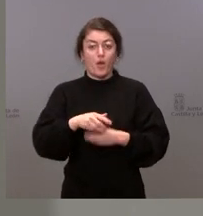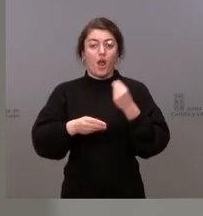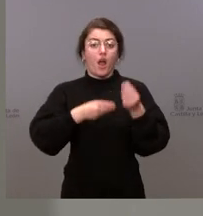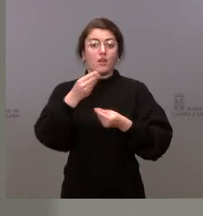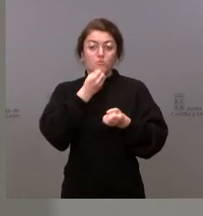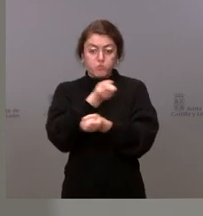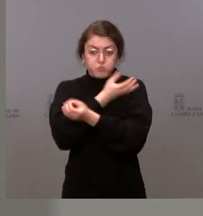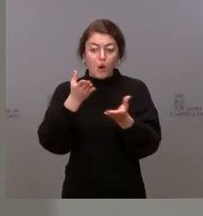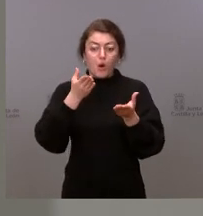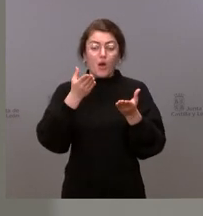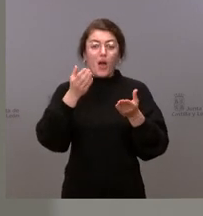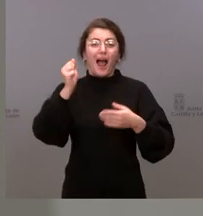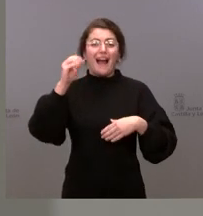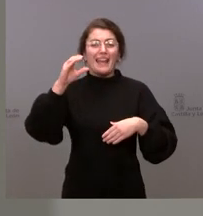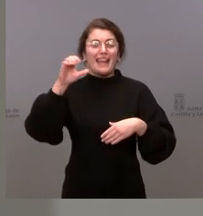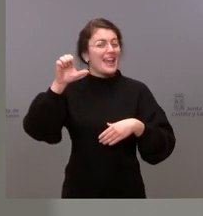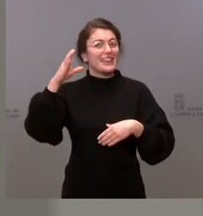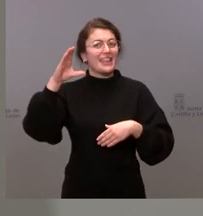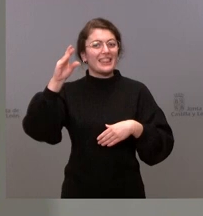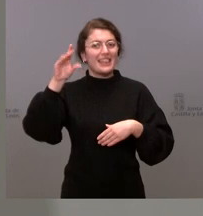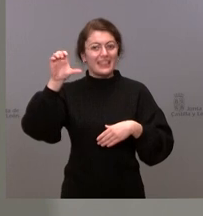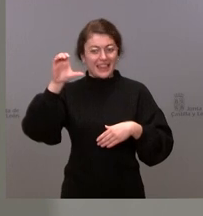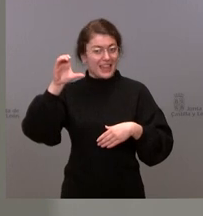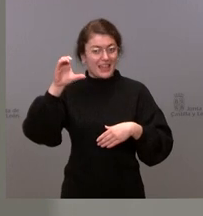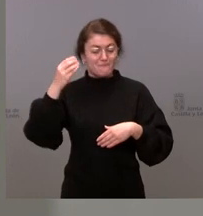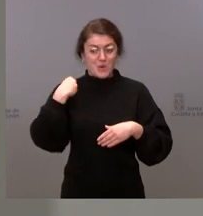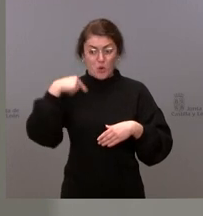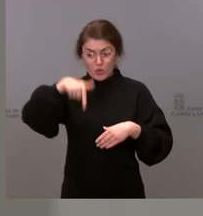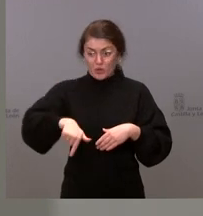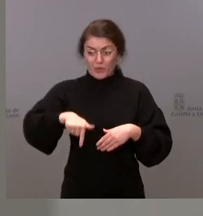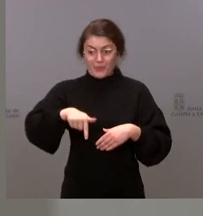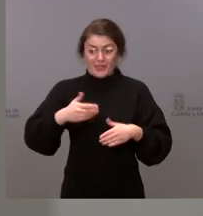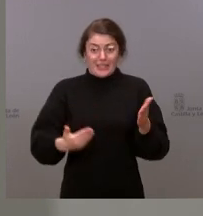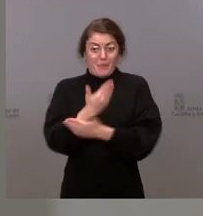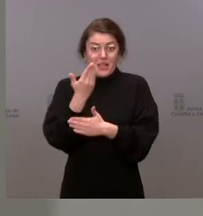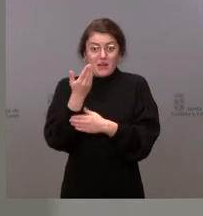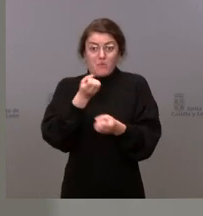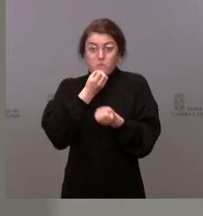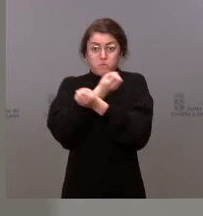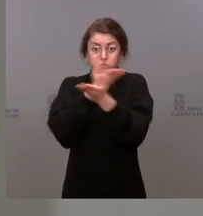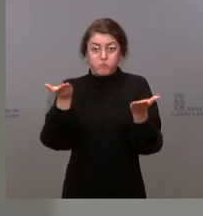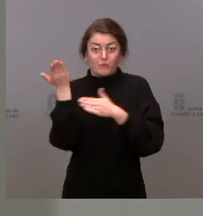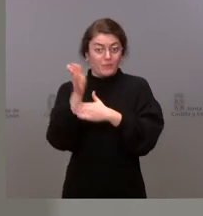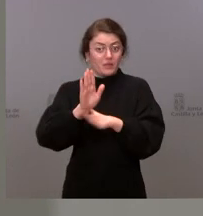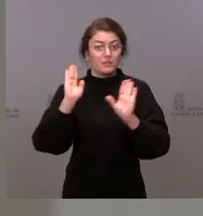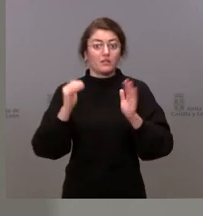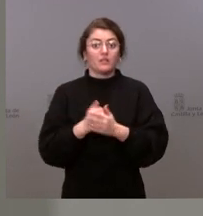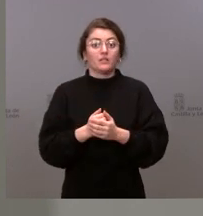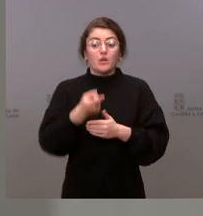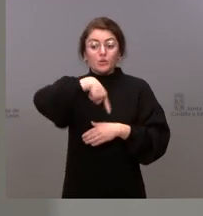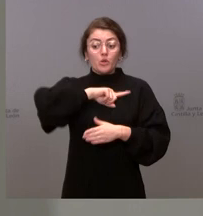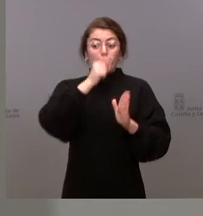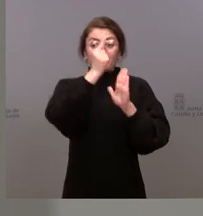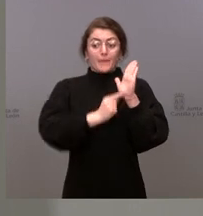Es decir, esto es de esta mañana. Este informe del ECDC es de esta misma mañana. Y nosotros vamos a tomar las medidas de